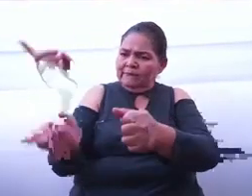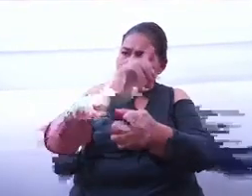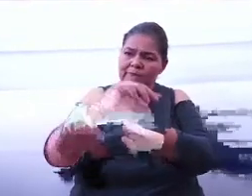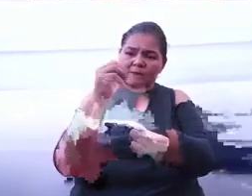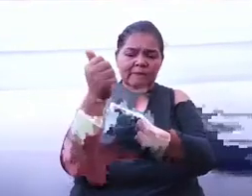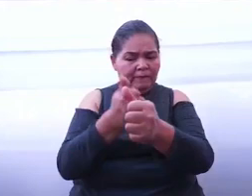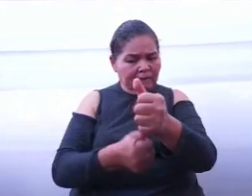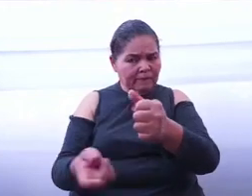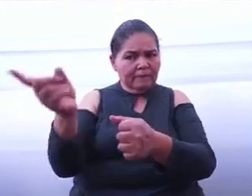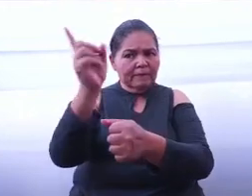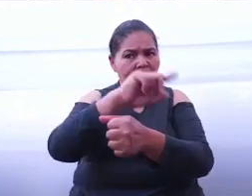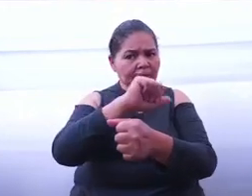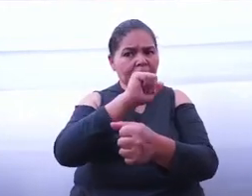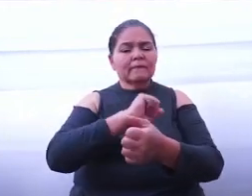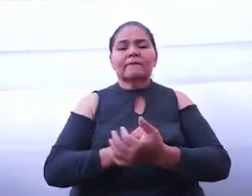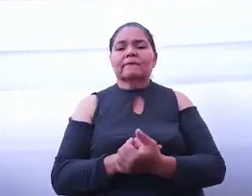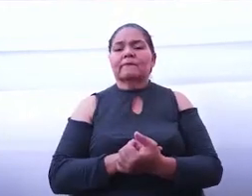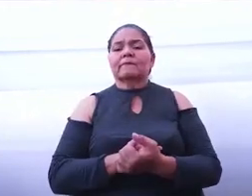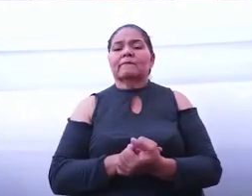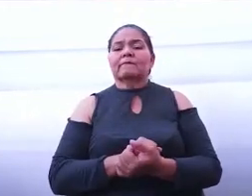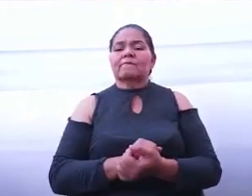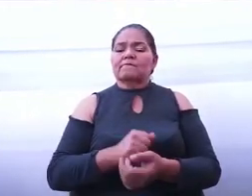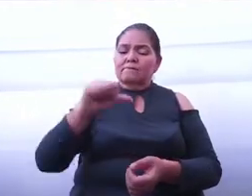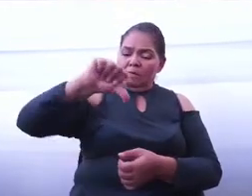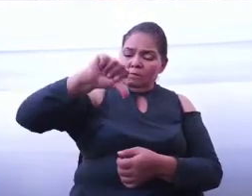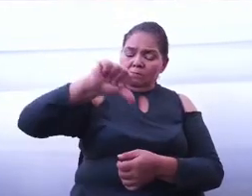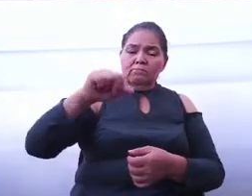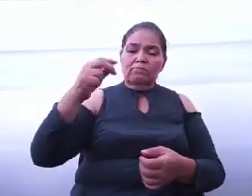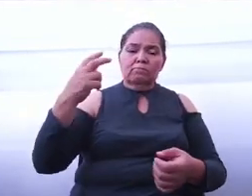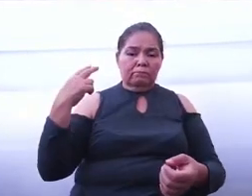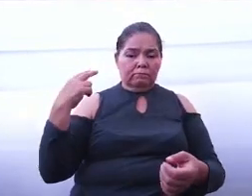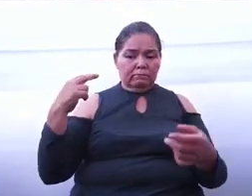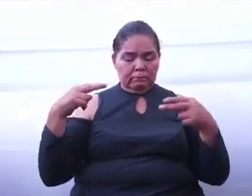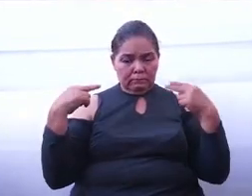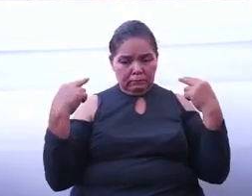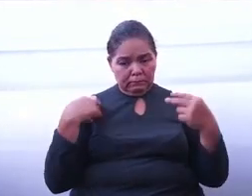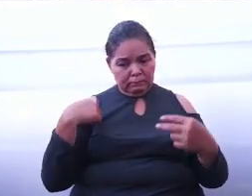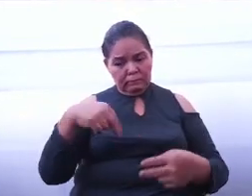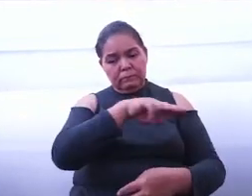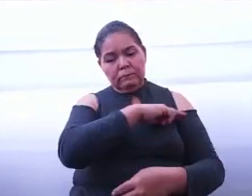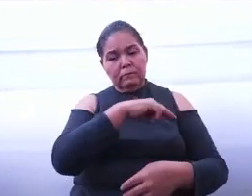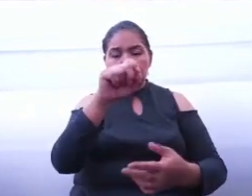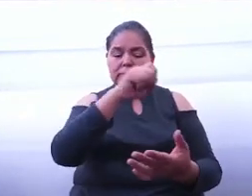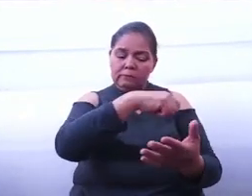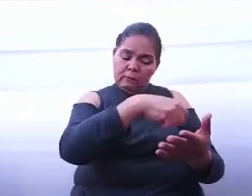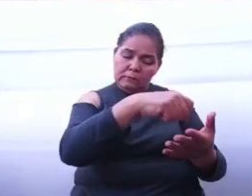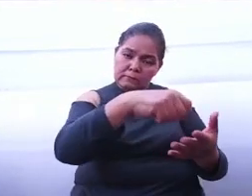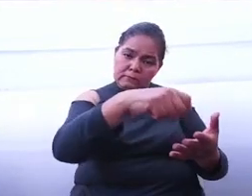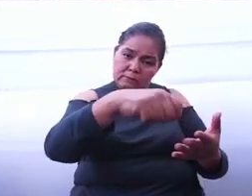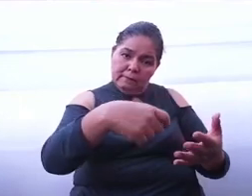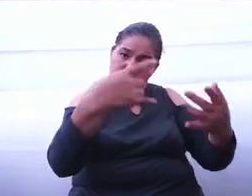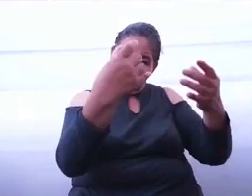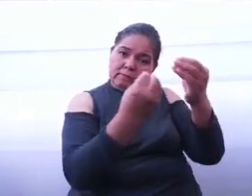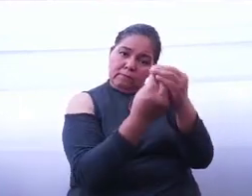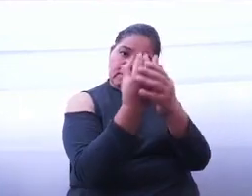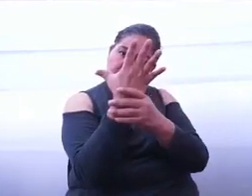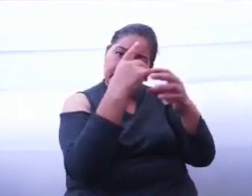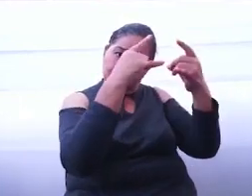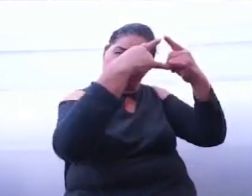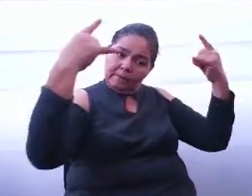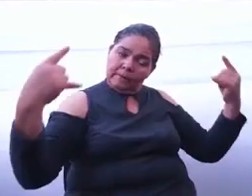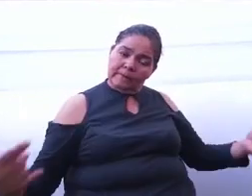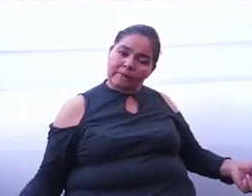Hoy toca escribir una nueva historia, la historia del